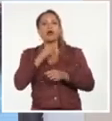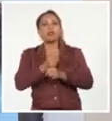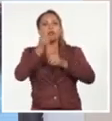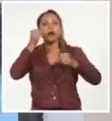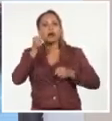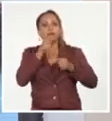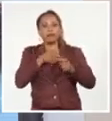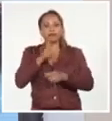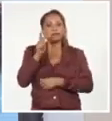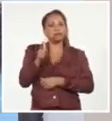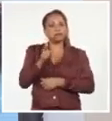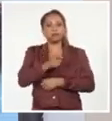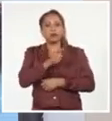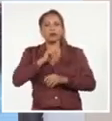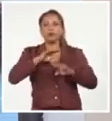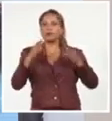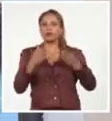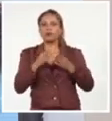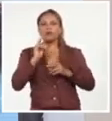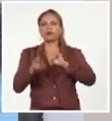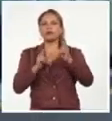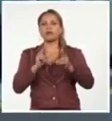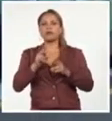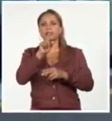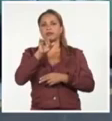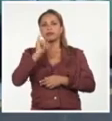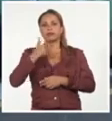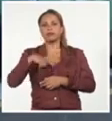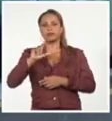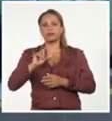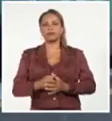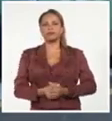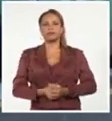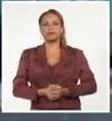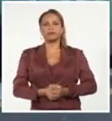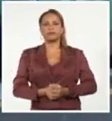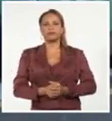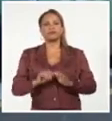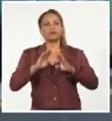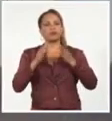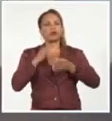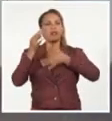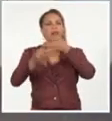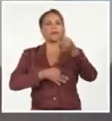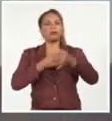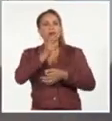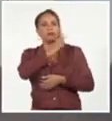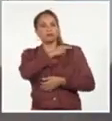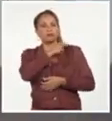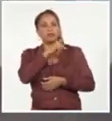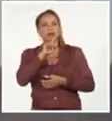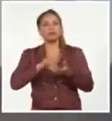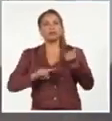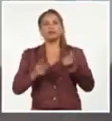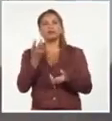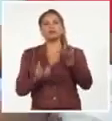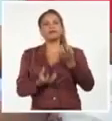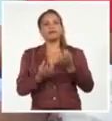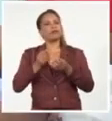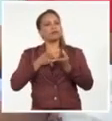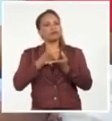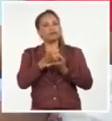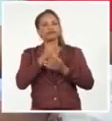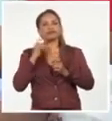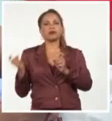para luchar bajo las órdenes del 36 de junio. Con este hito, añadió el dirigente, los sinfuegueros contribuyeron a la lucha